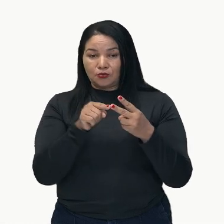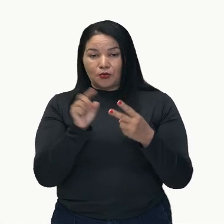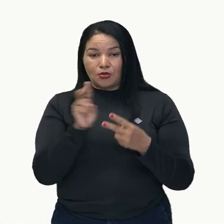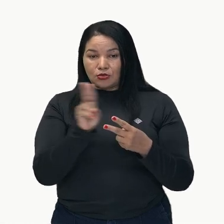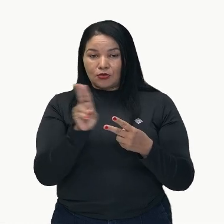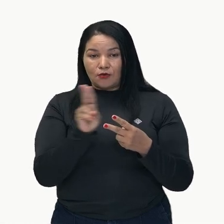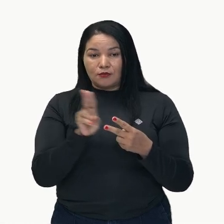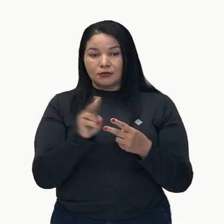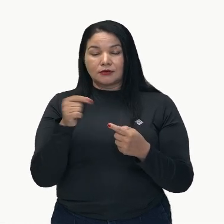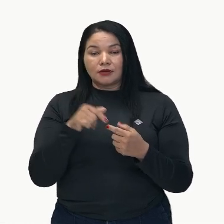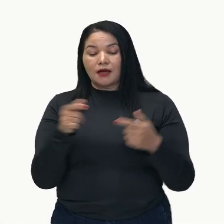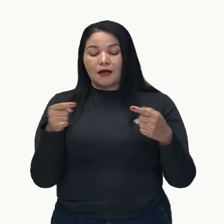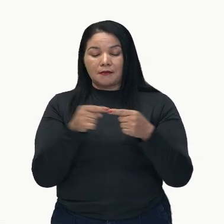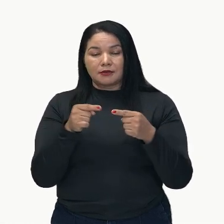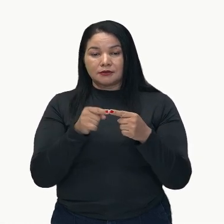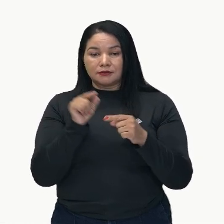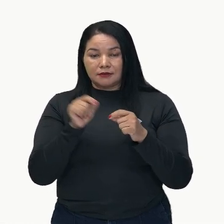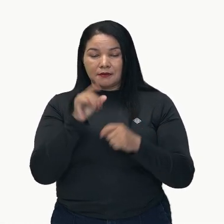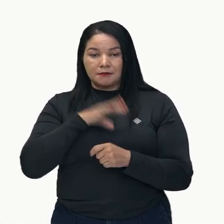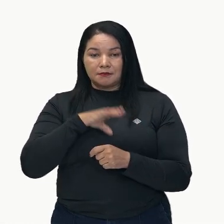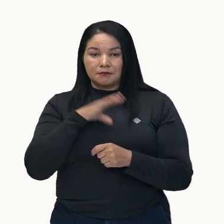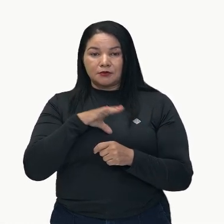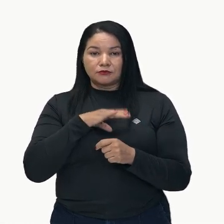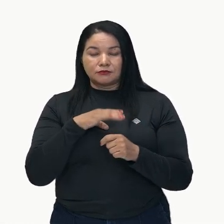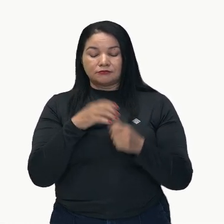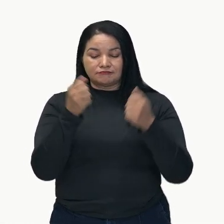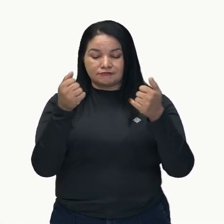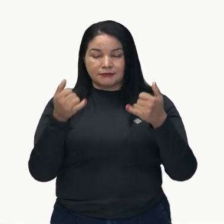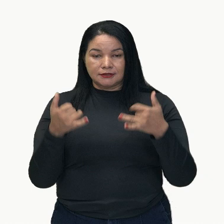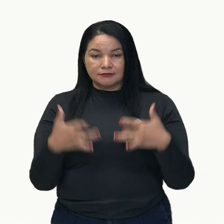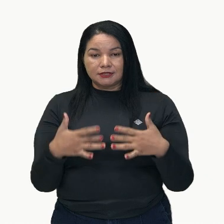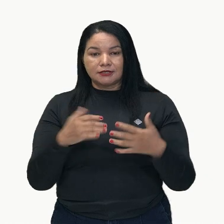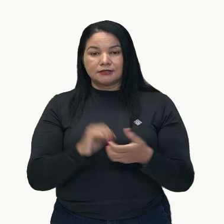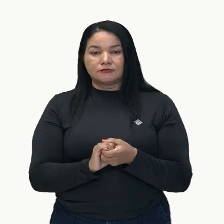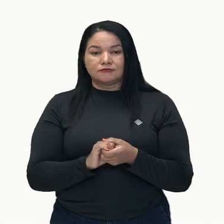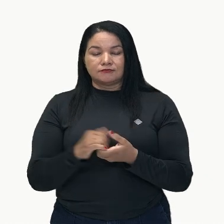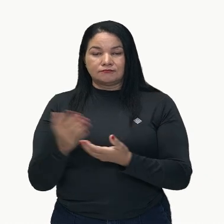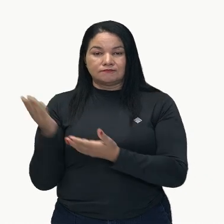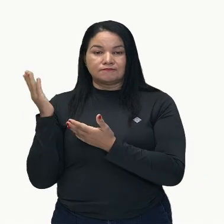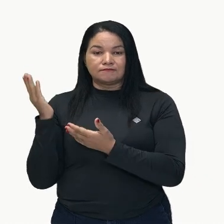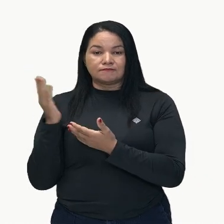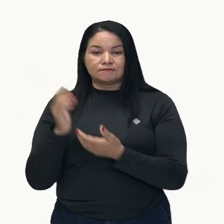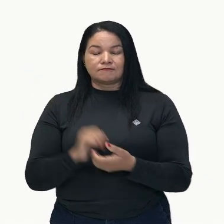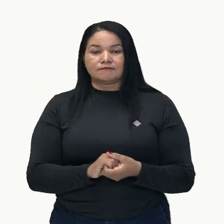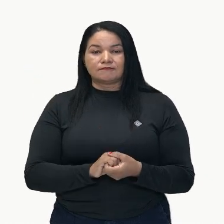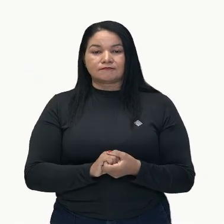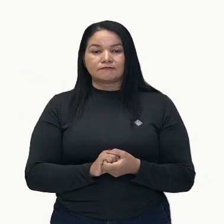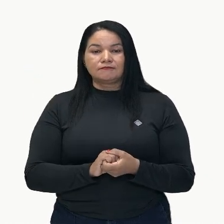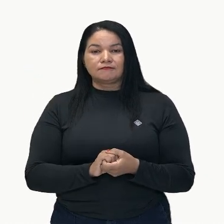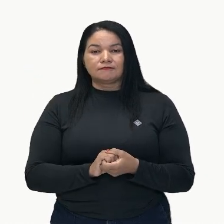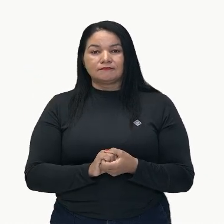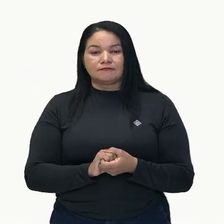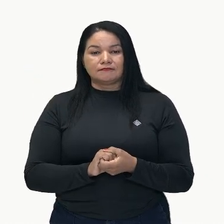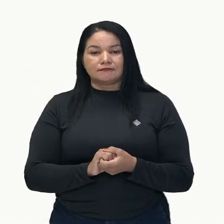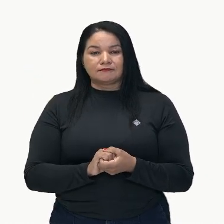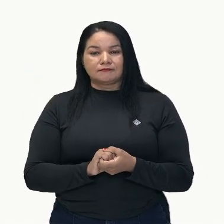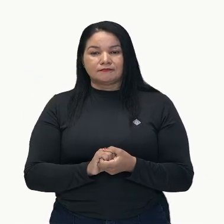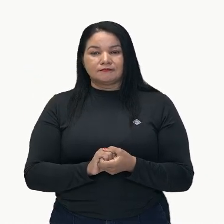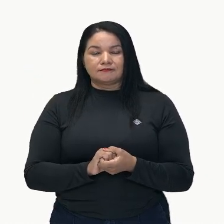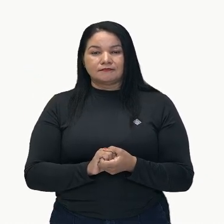es la parte más extensa del relato, donde se conoce los